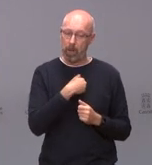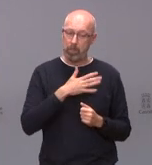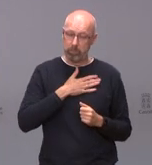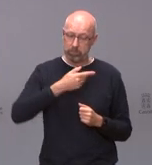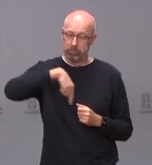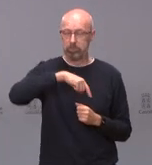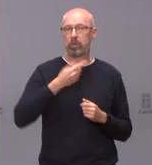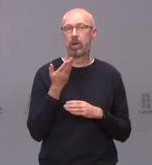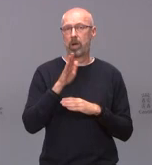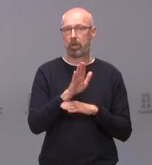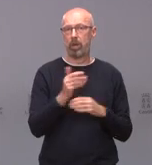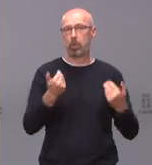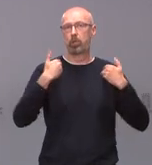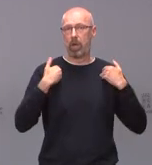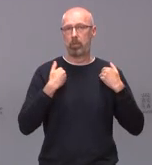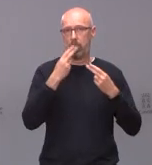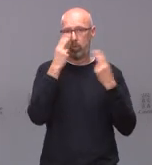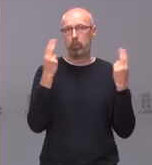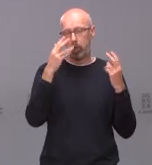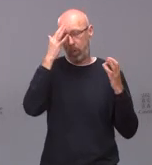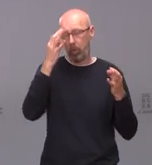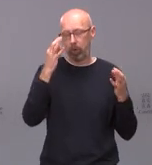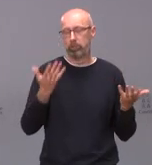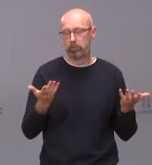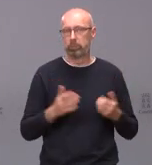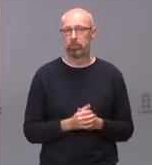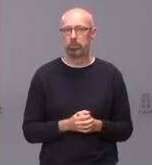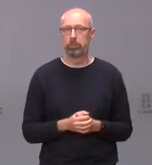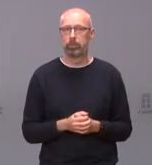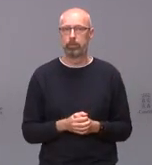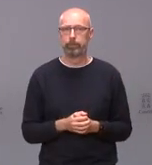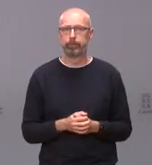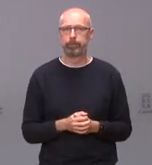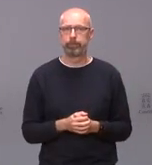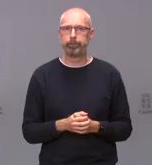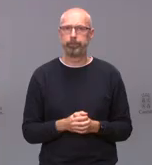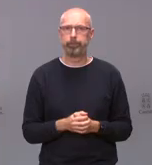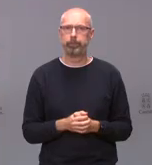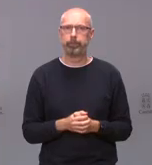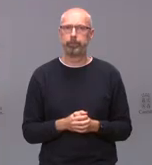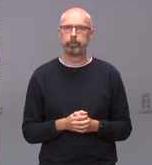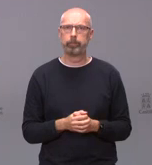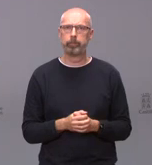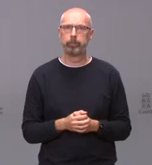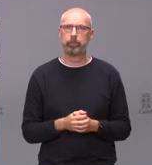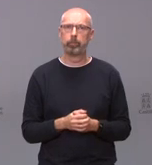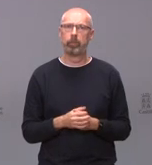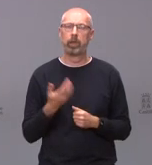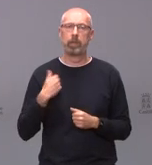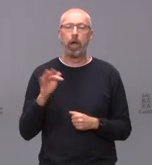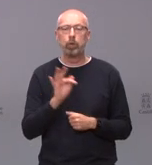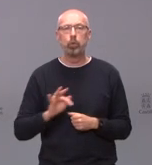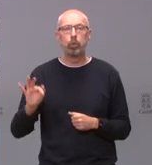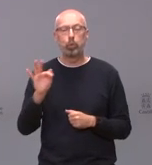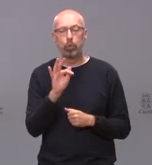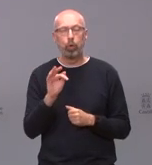públicos sensatos luego los hay de otra categoría para intentar cerrar el turno de